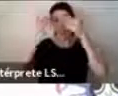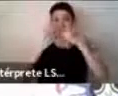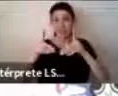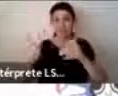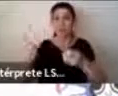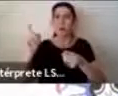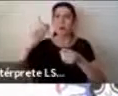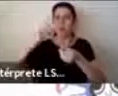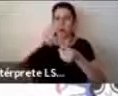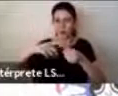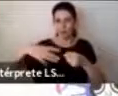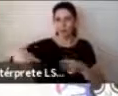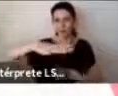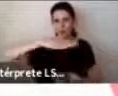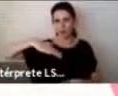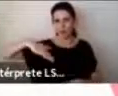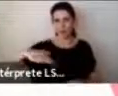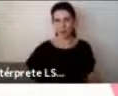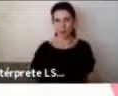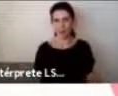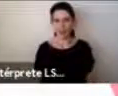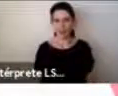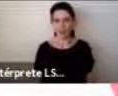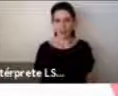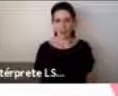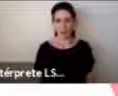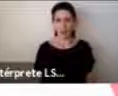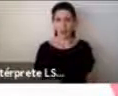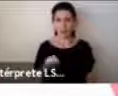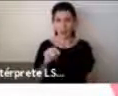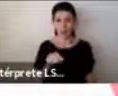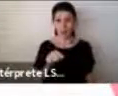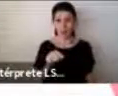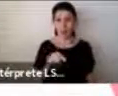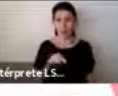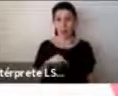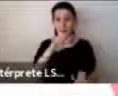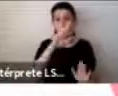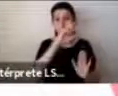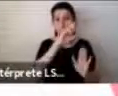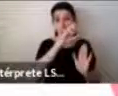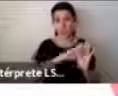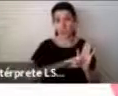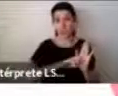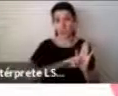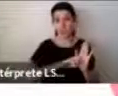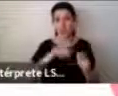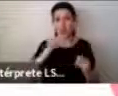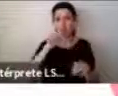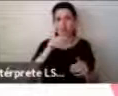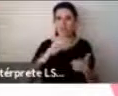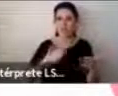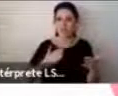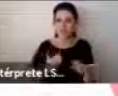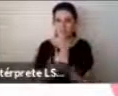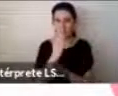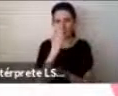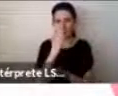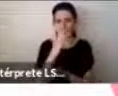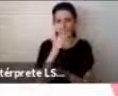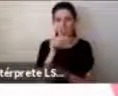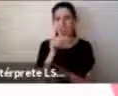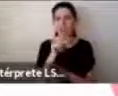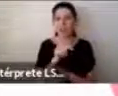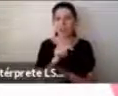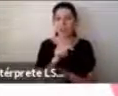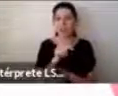es el objetivo y por eso nos lanzamos con este proyecto que es de Neuromundos. Este proyecto se dio en el marco